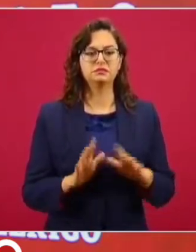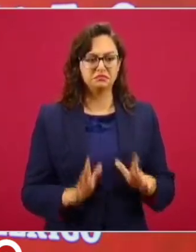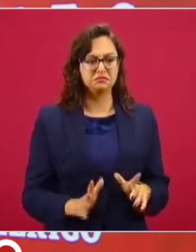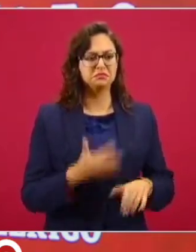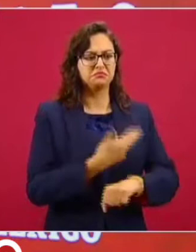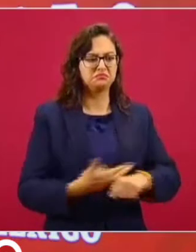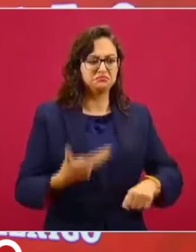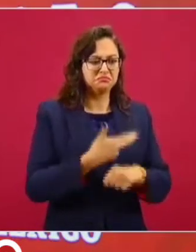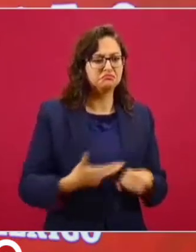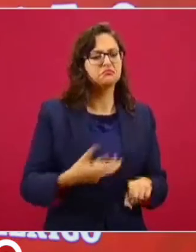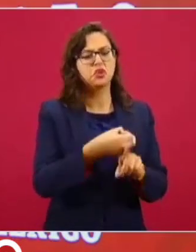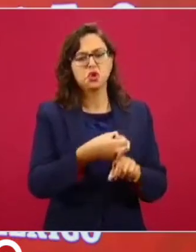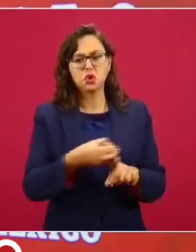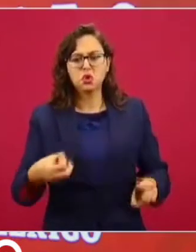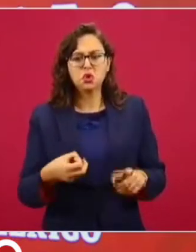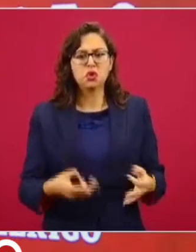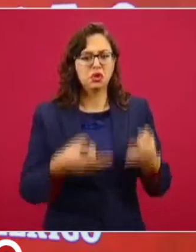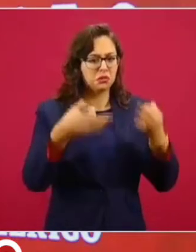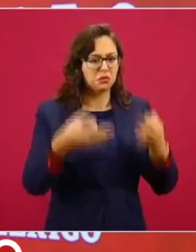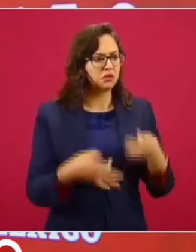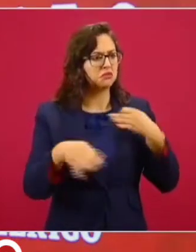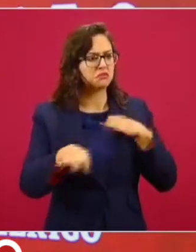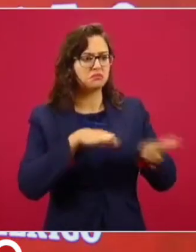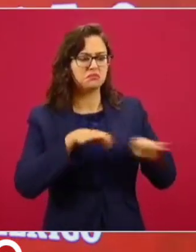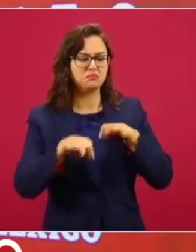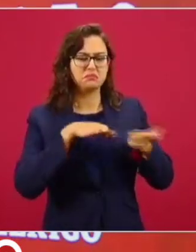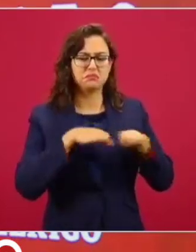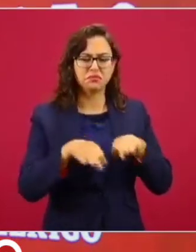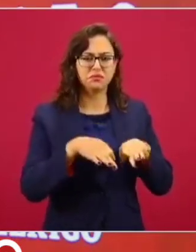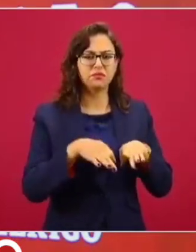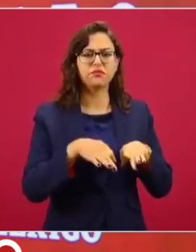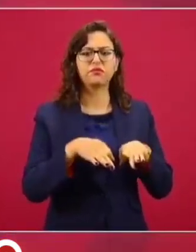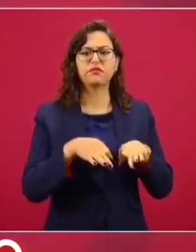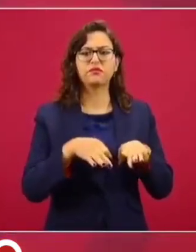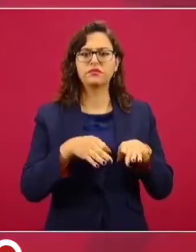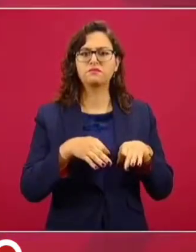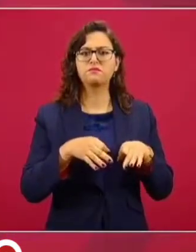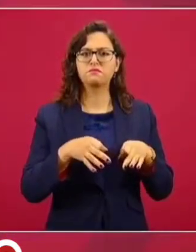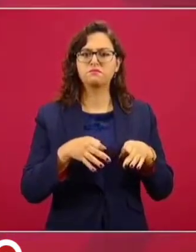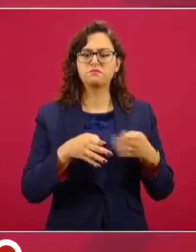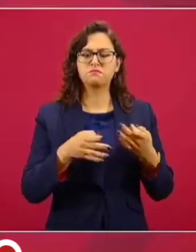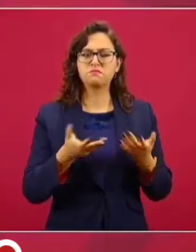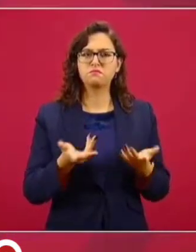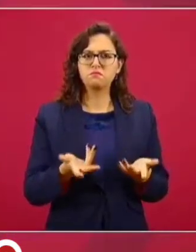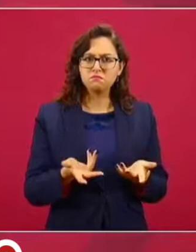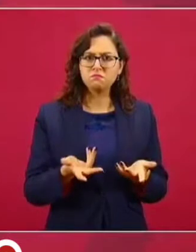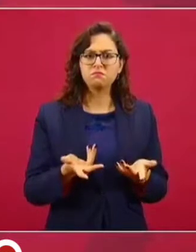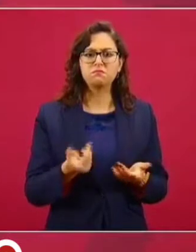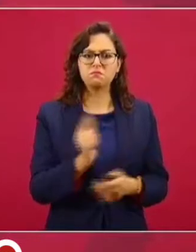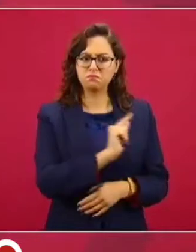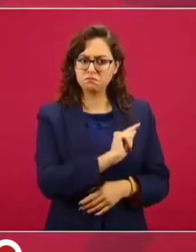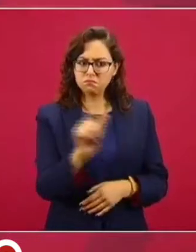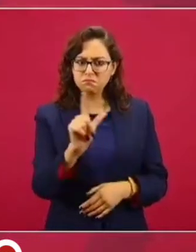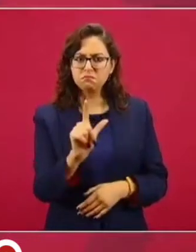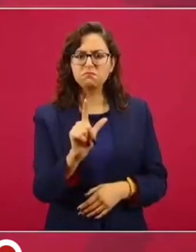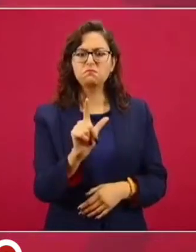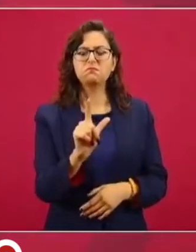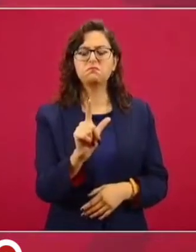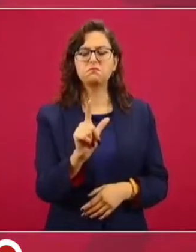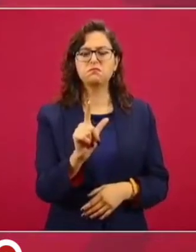organización, para que opere con profesionalismo,